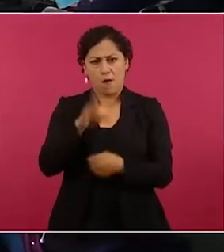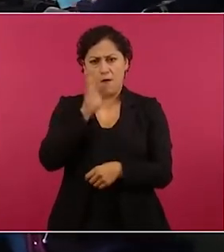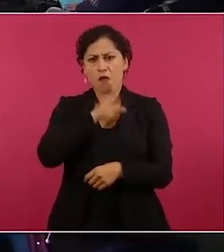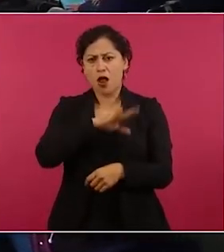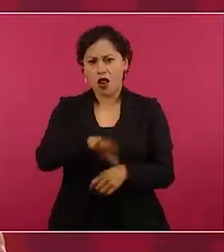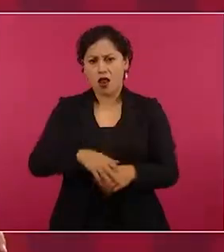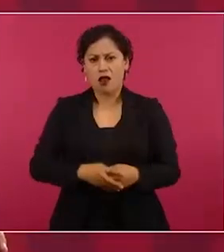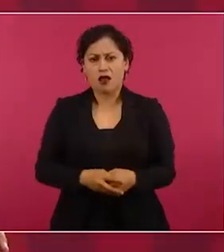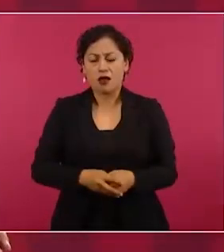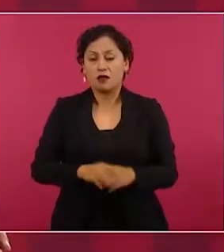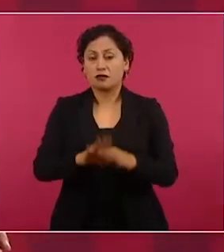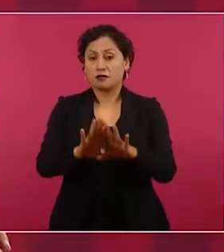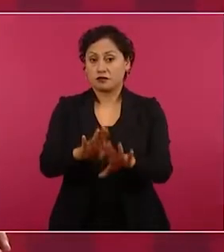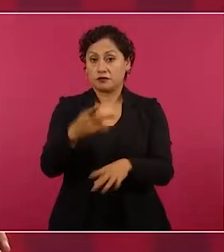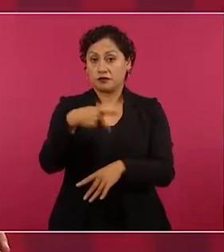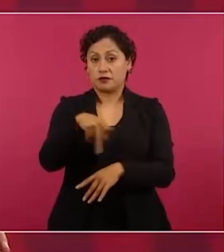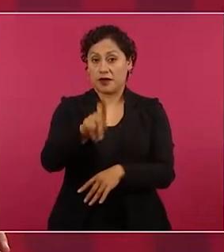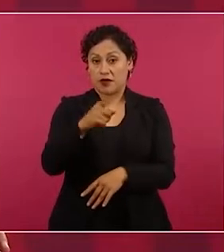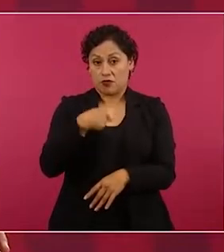en mi opinión